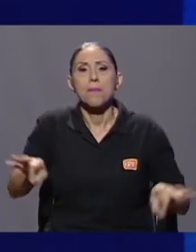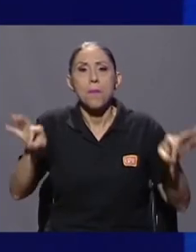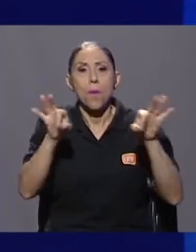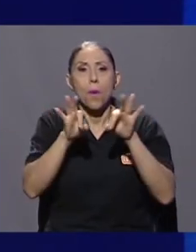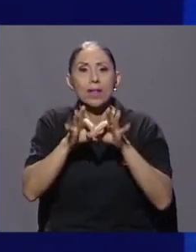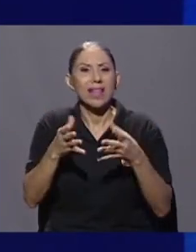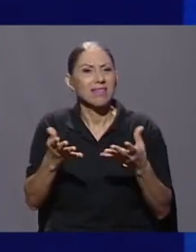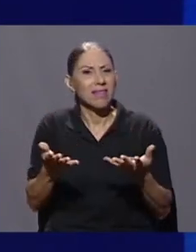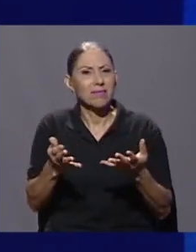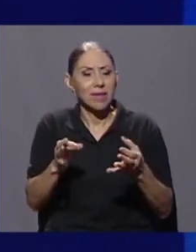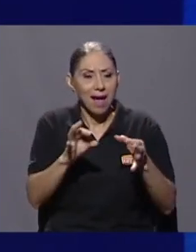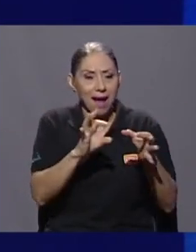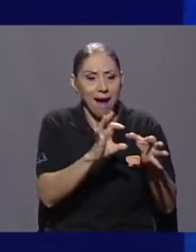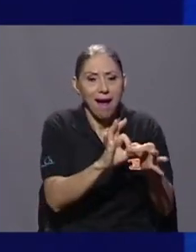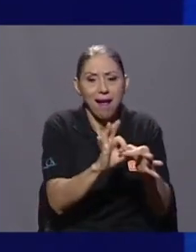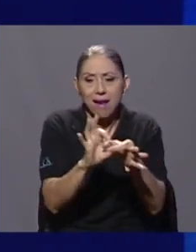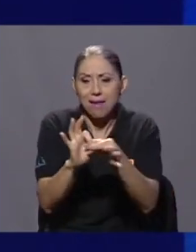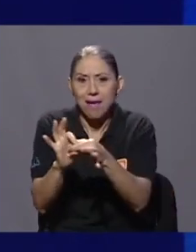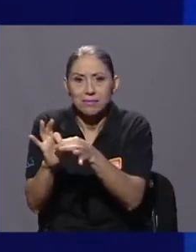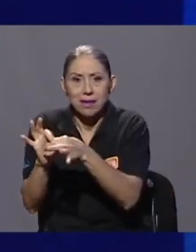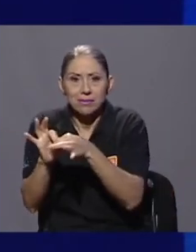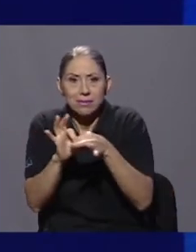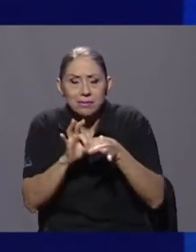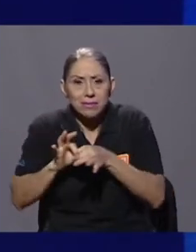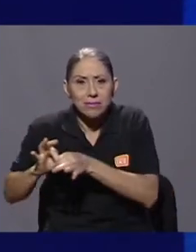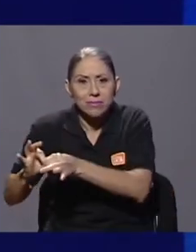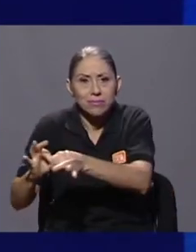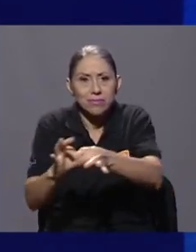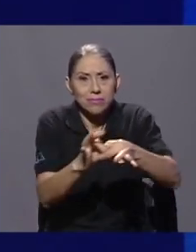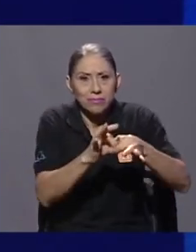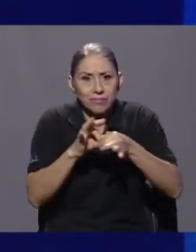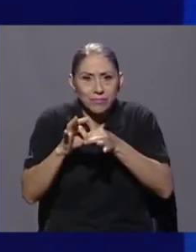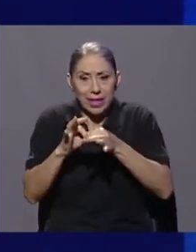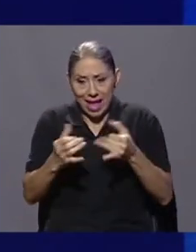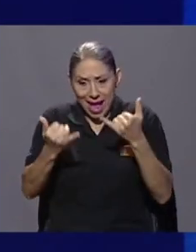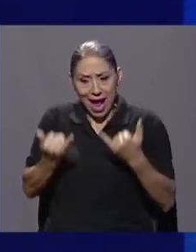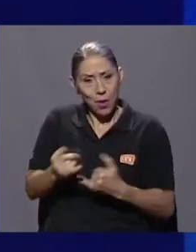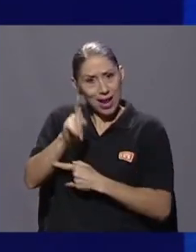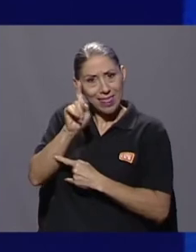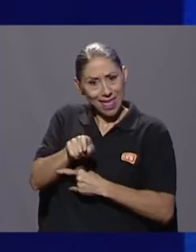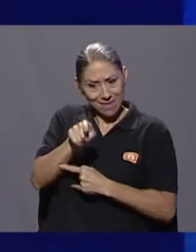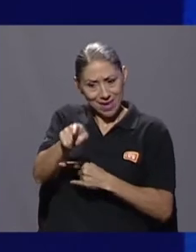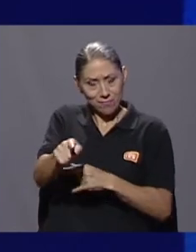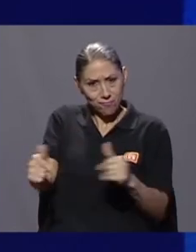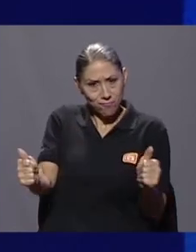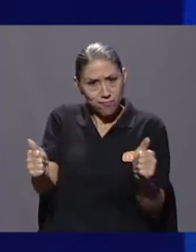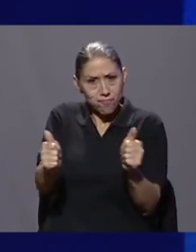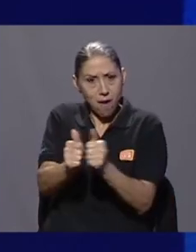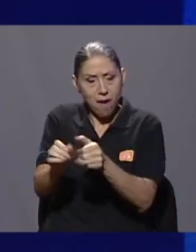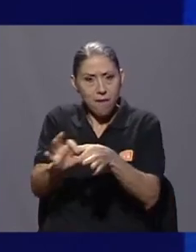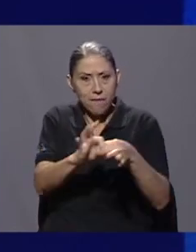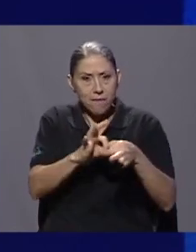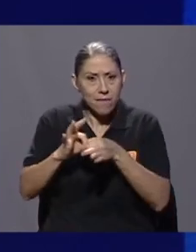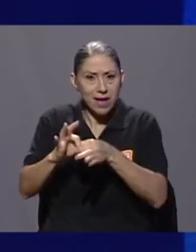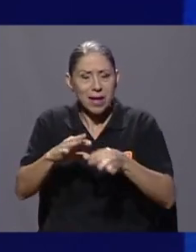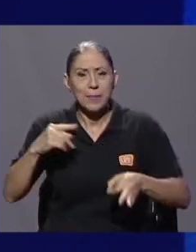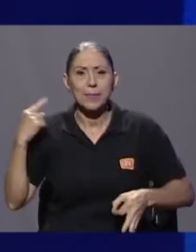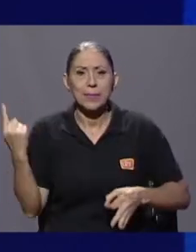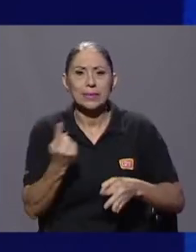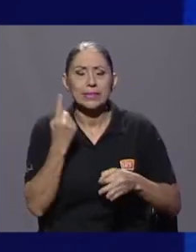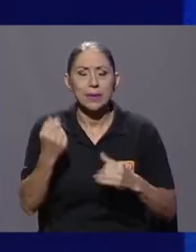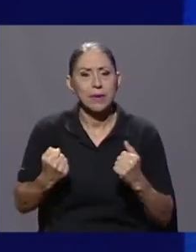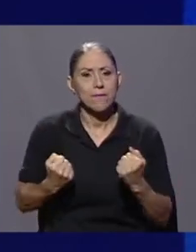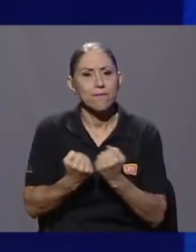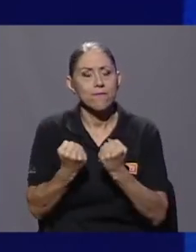alianzas. Esas alianzas que deben de existir hoy en día, justamente para poder fortalecer siempre el futuro,